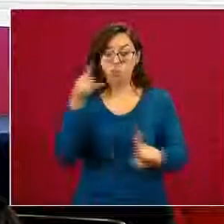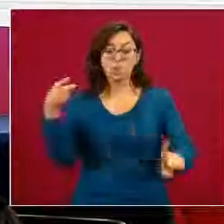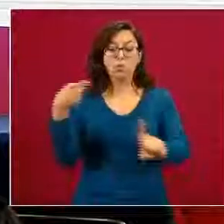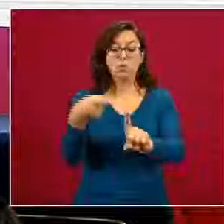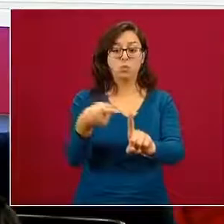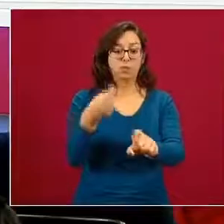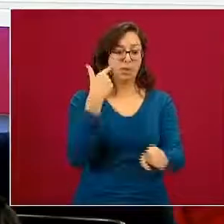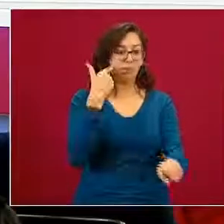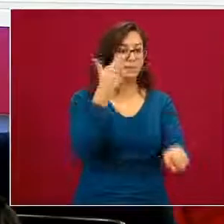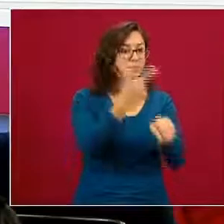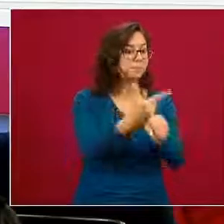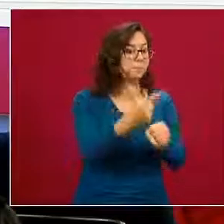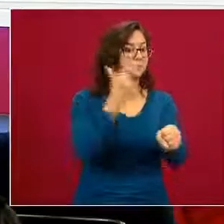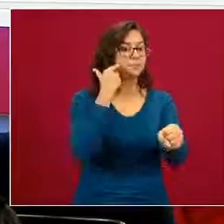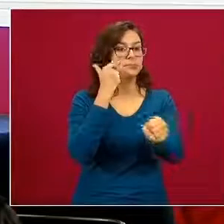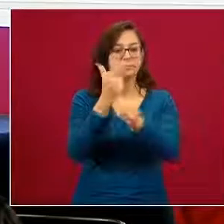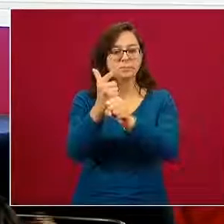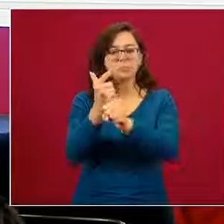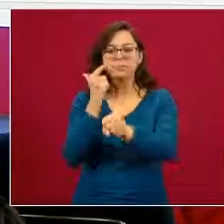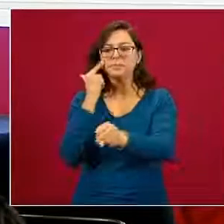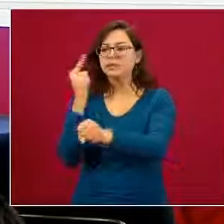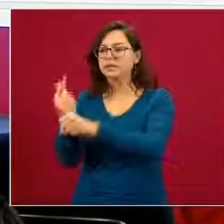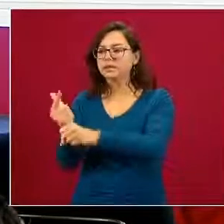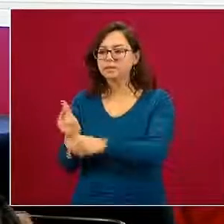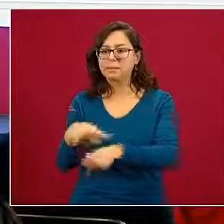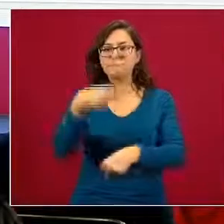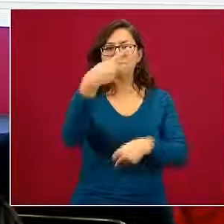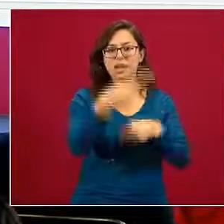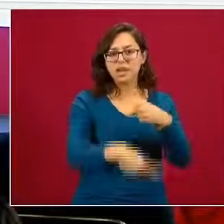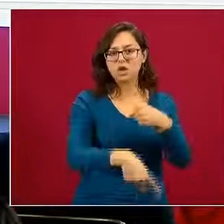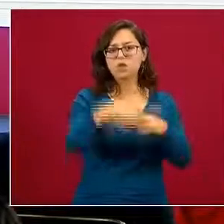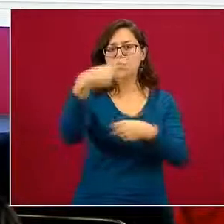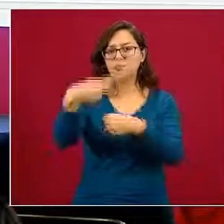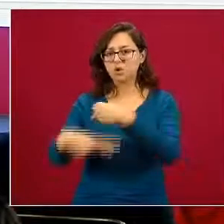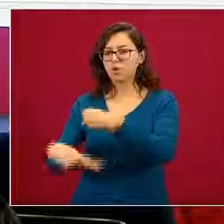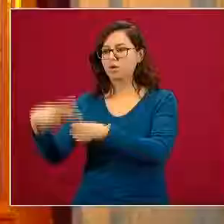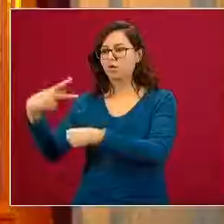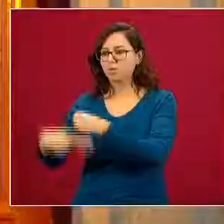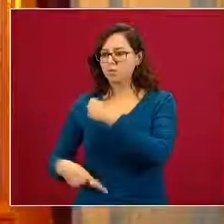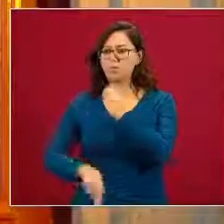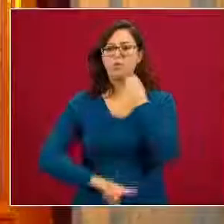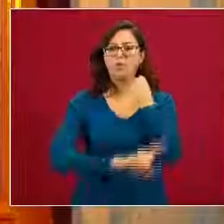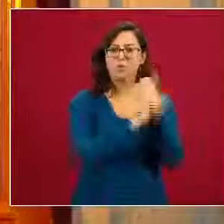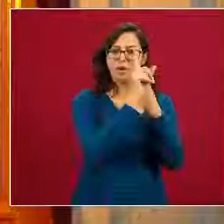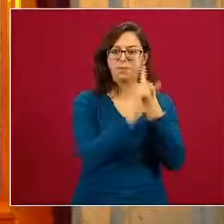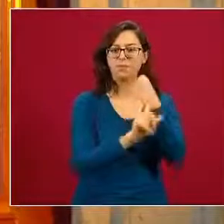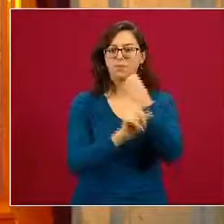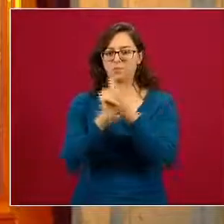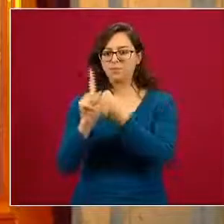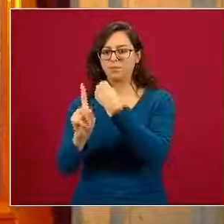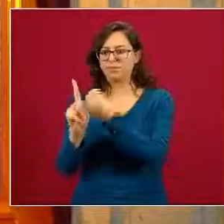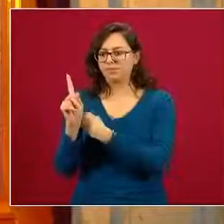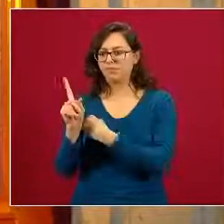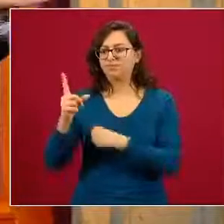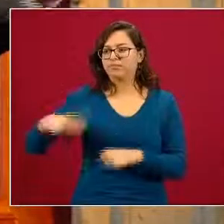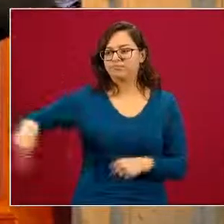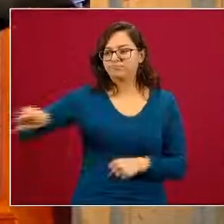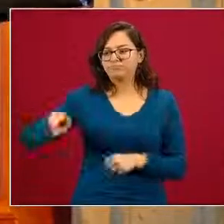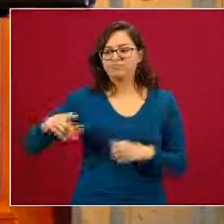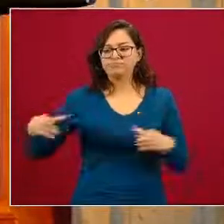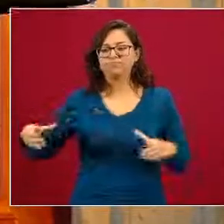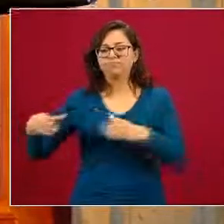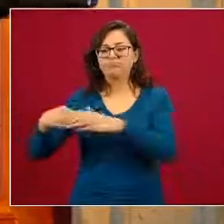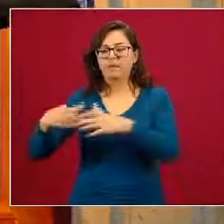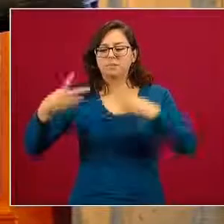identificar cuáles son los riesgos los problemas que tienen estas personas